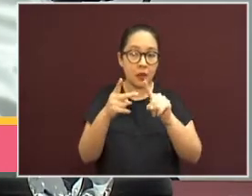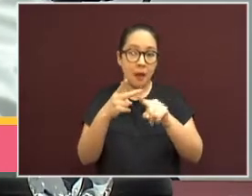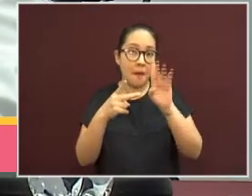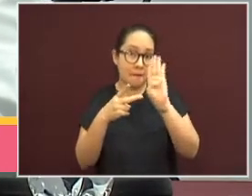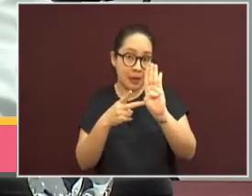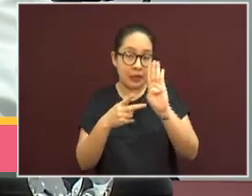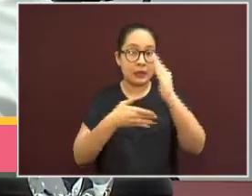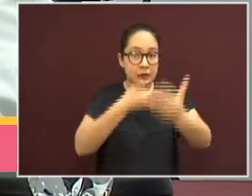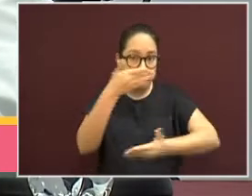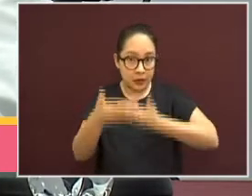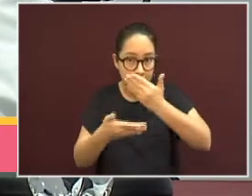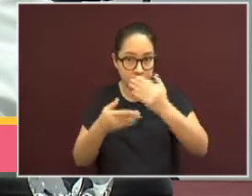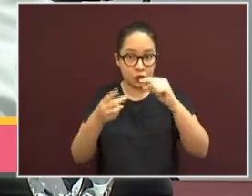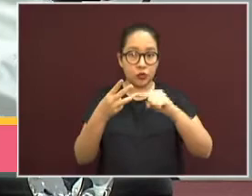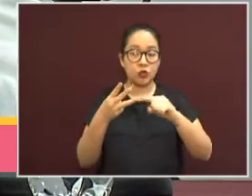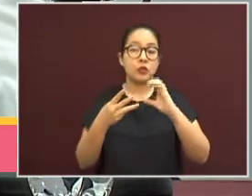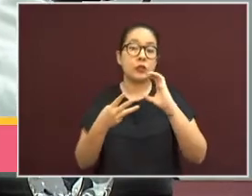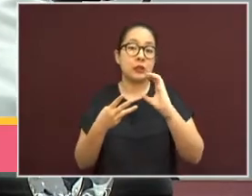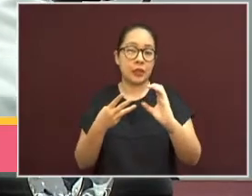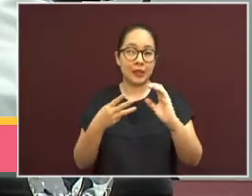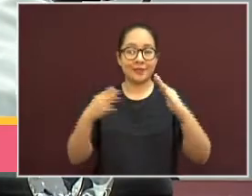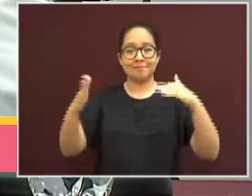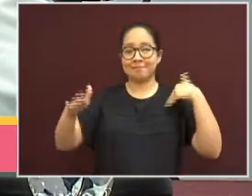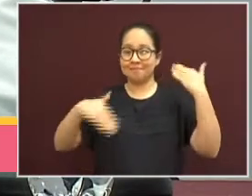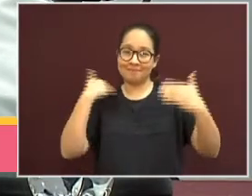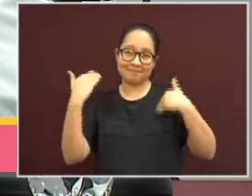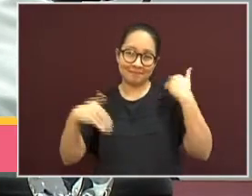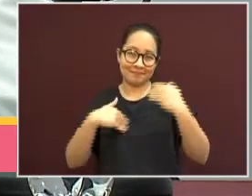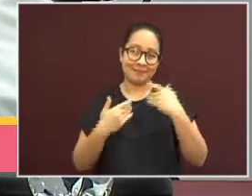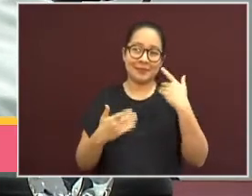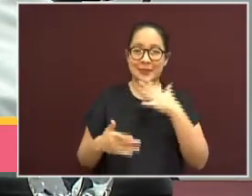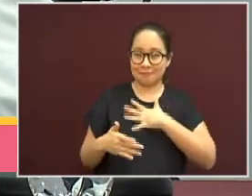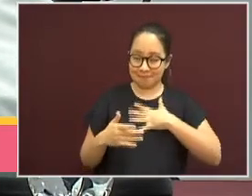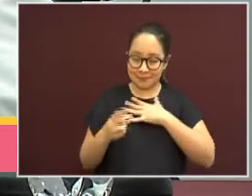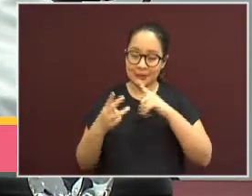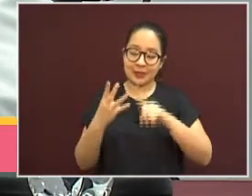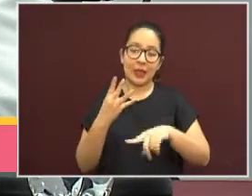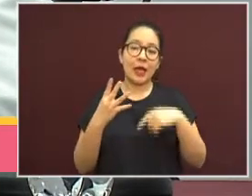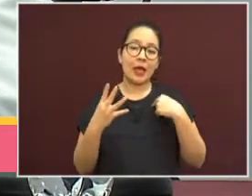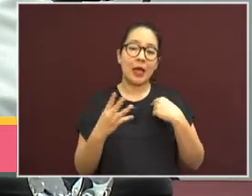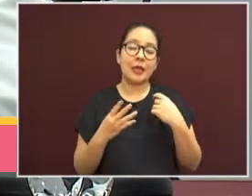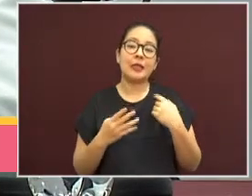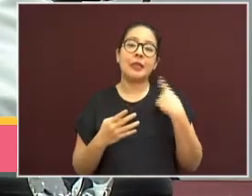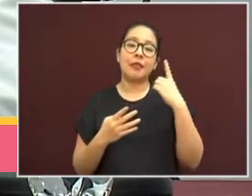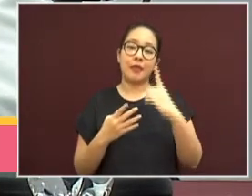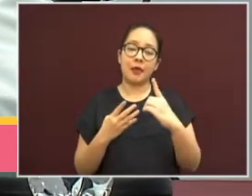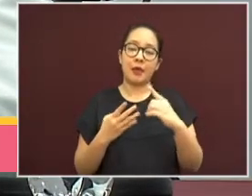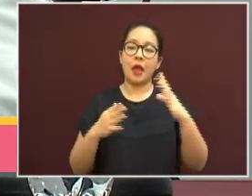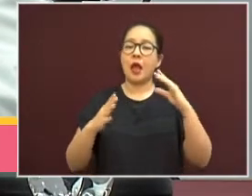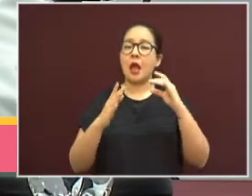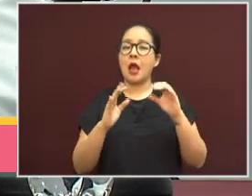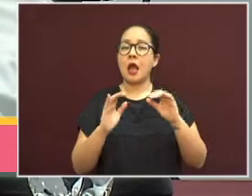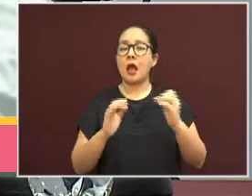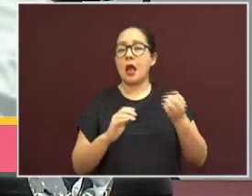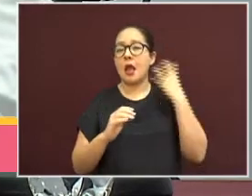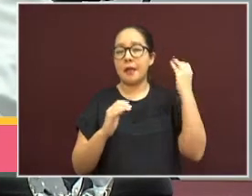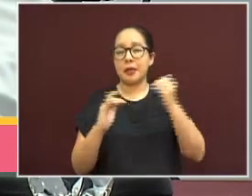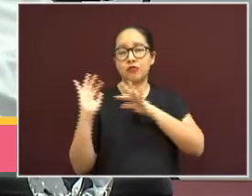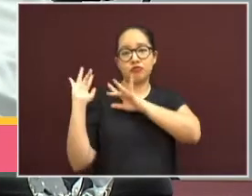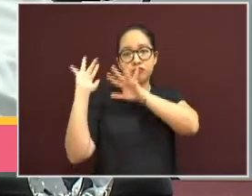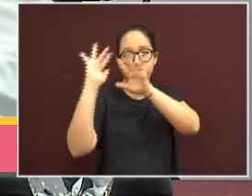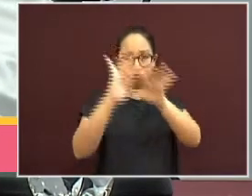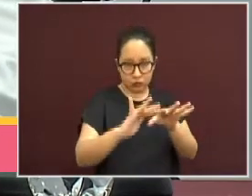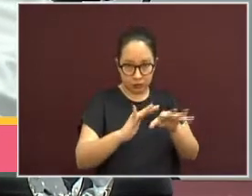entretenimientos y eventos masivos y estrategias, a continuación